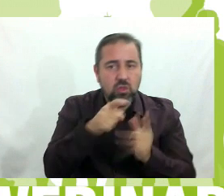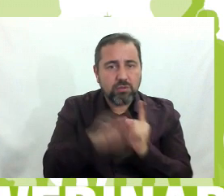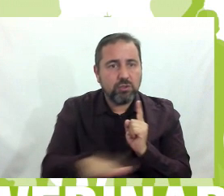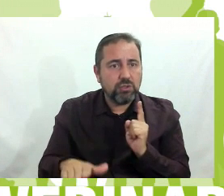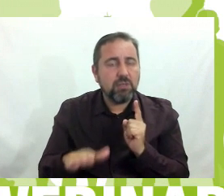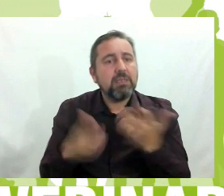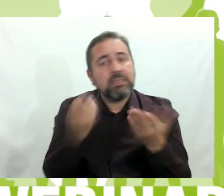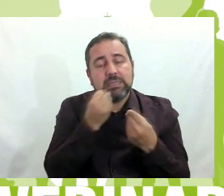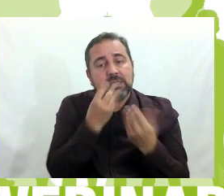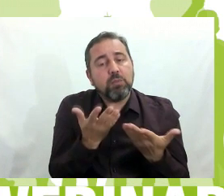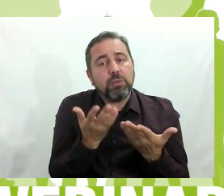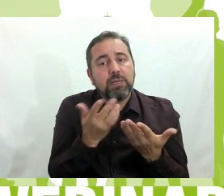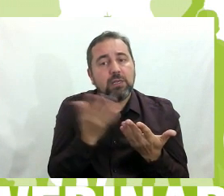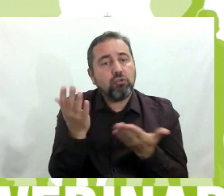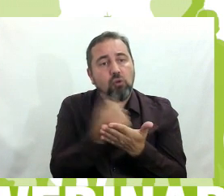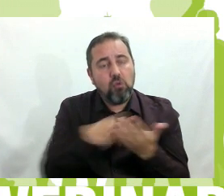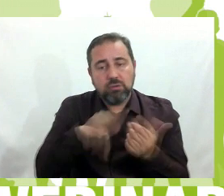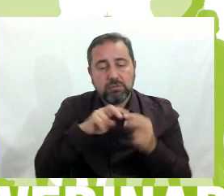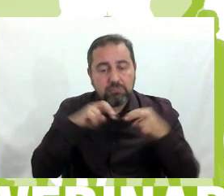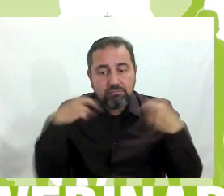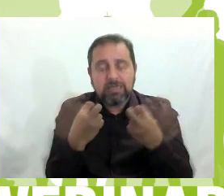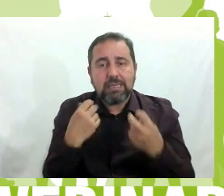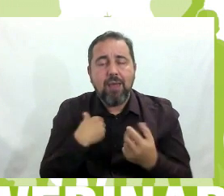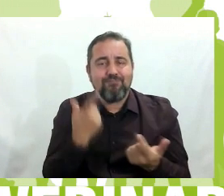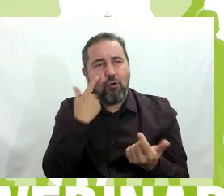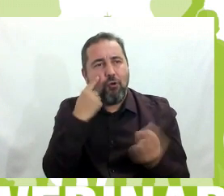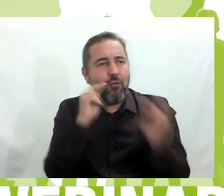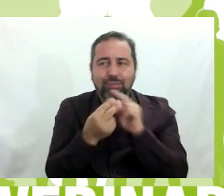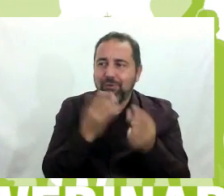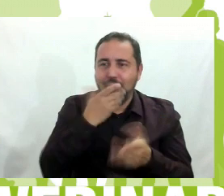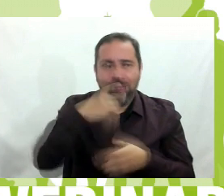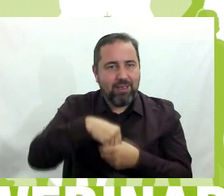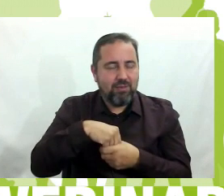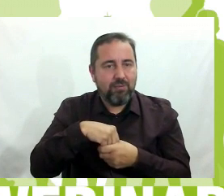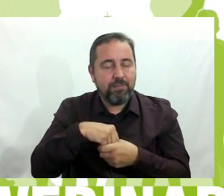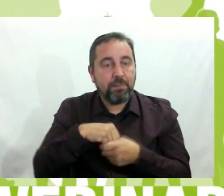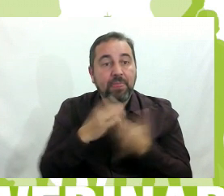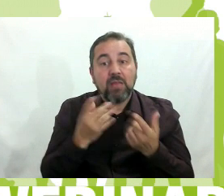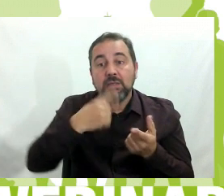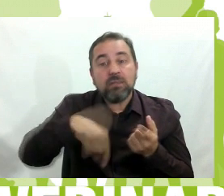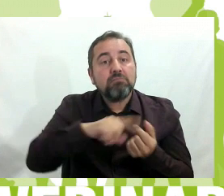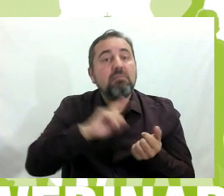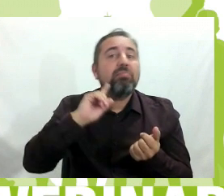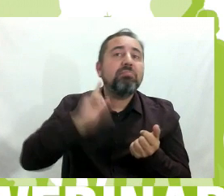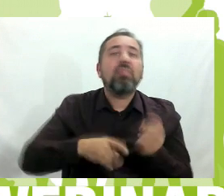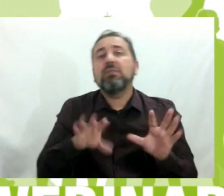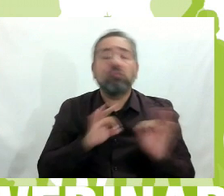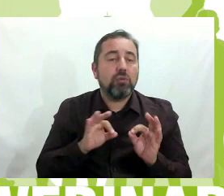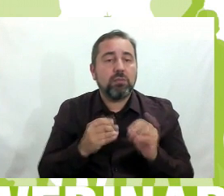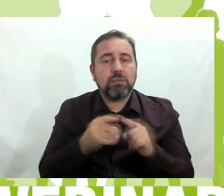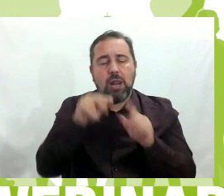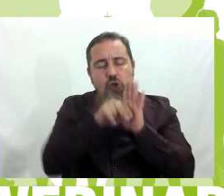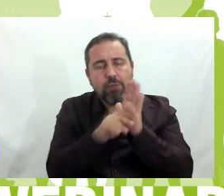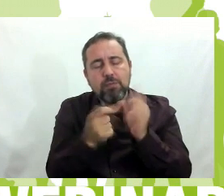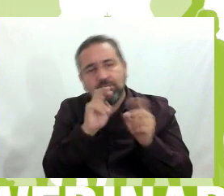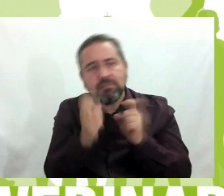pero está muy bien que se reúnan todos porque así se van conociendo en el colegio. Y ellos lo que decidieron es perfilar un poco la norma y